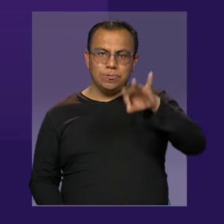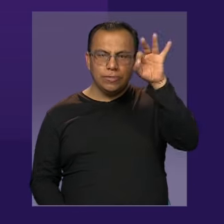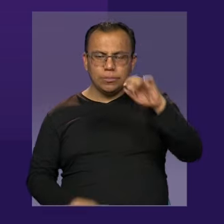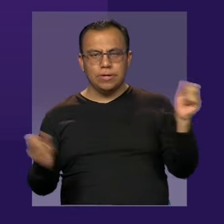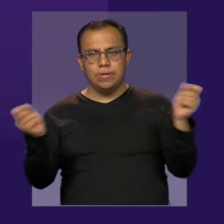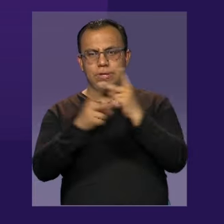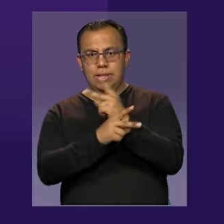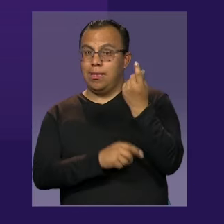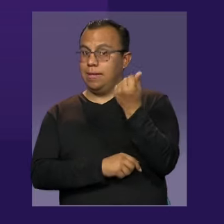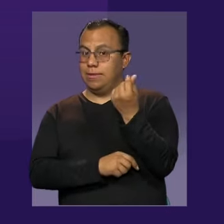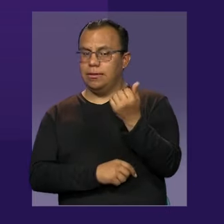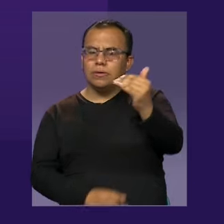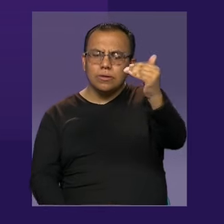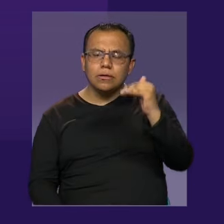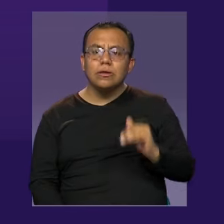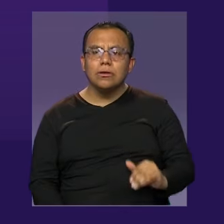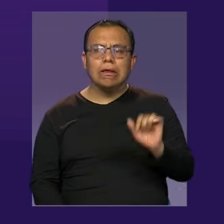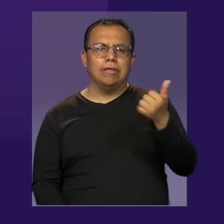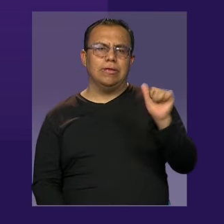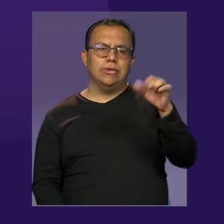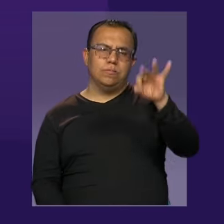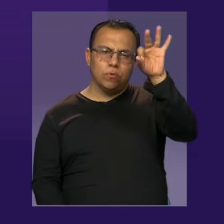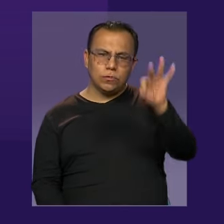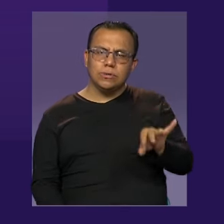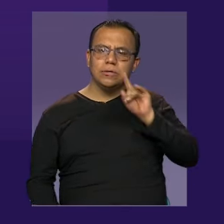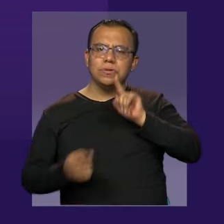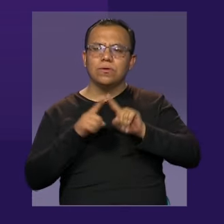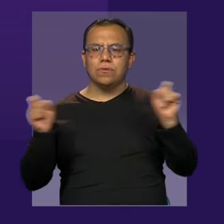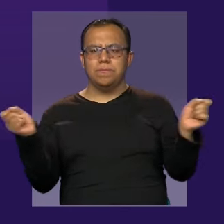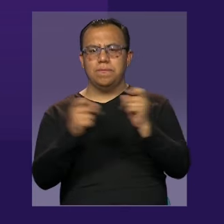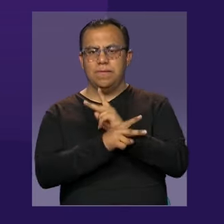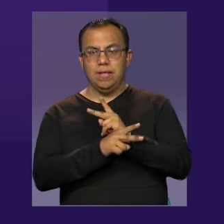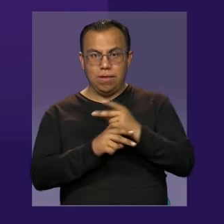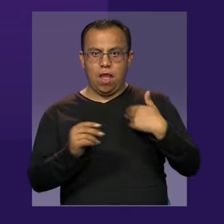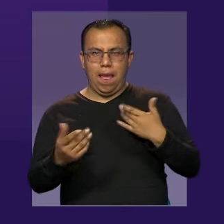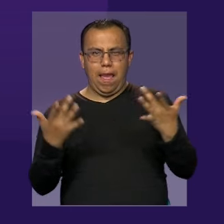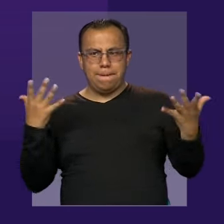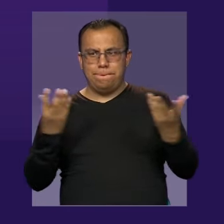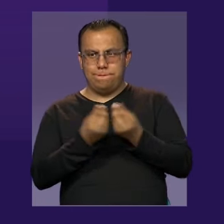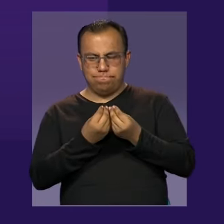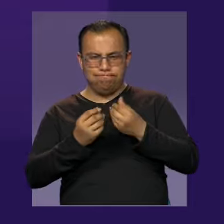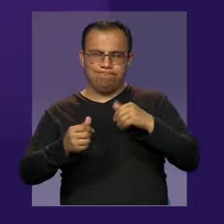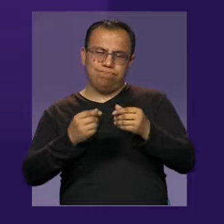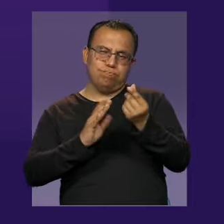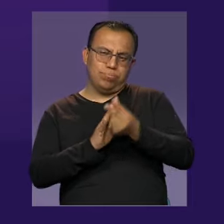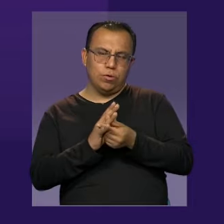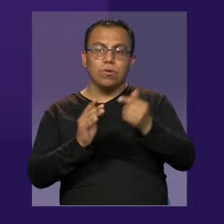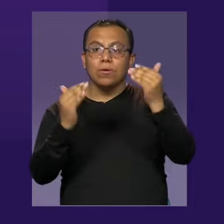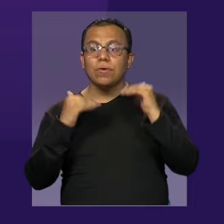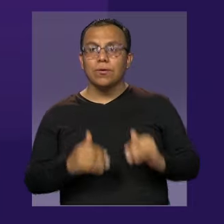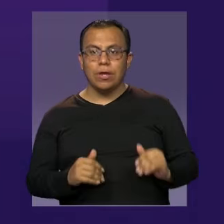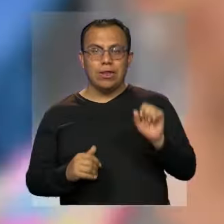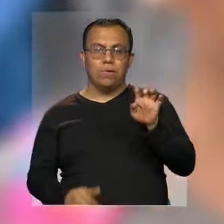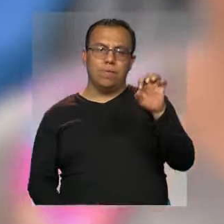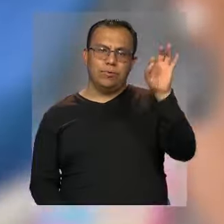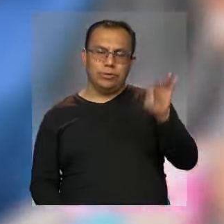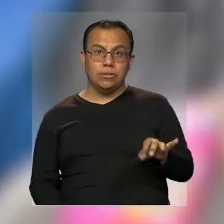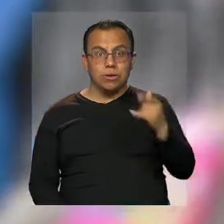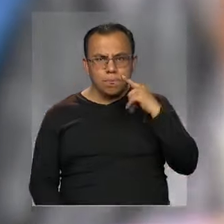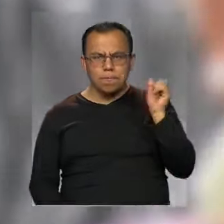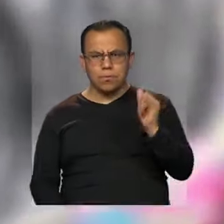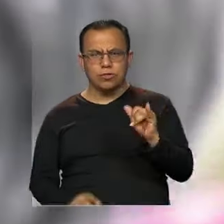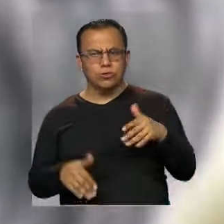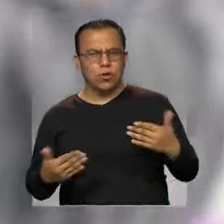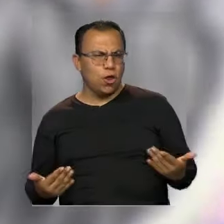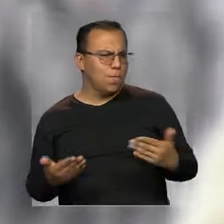violencia económica, el 10% correspondió a violencia patrimonial y el 9% a violencia sexual. ¿Pero cómo